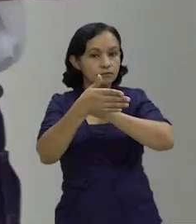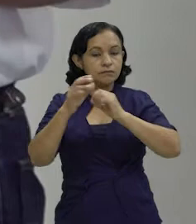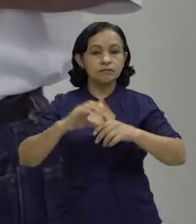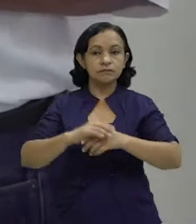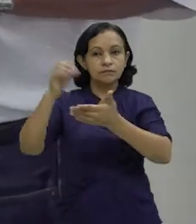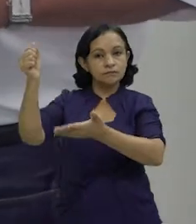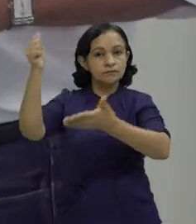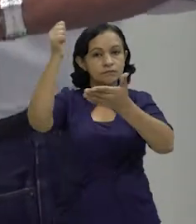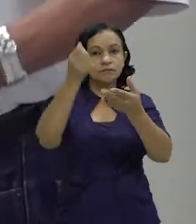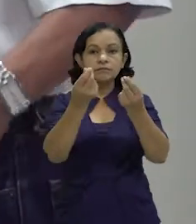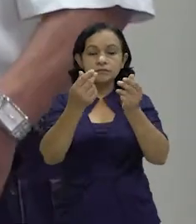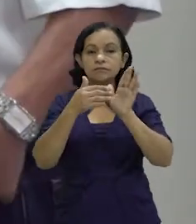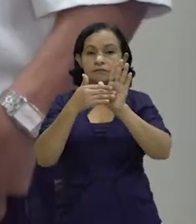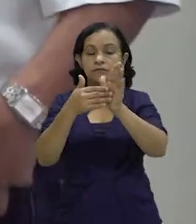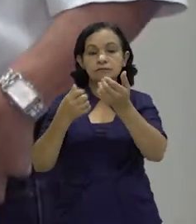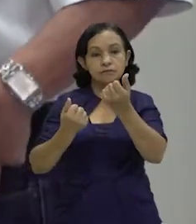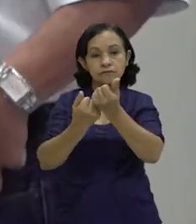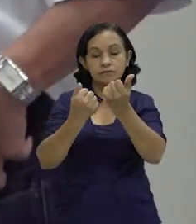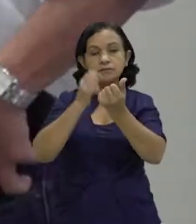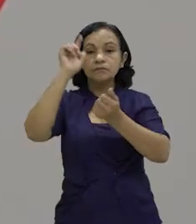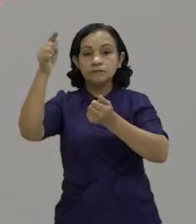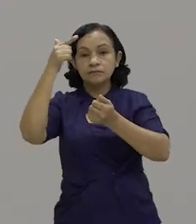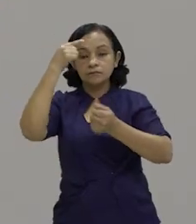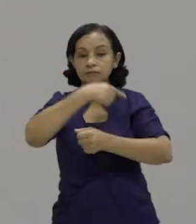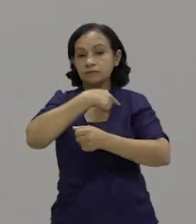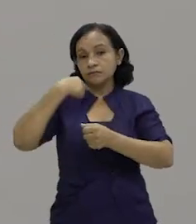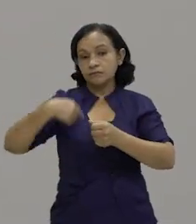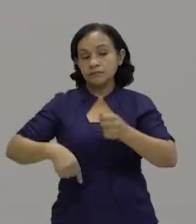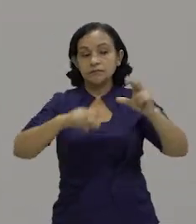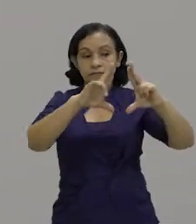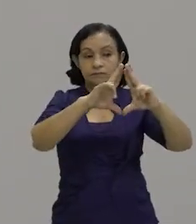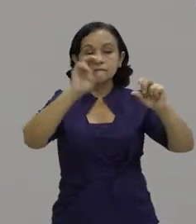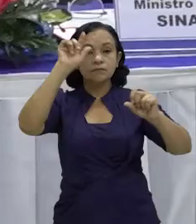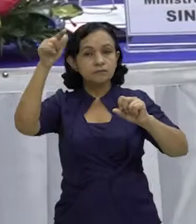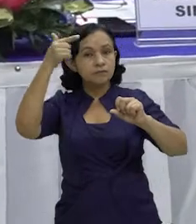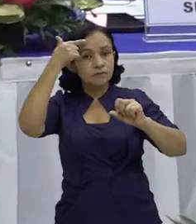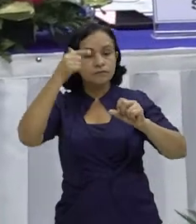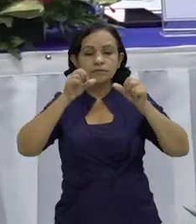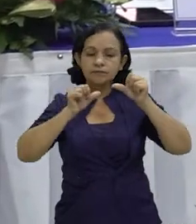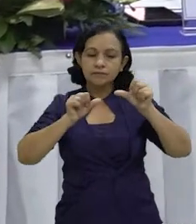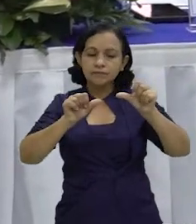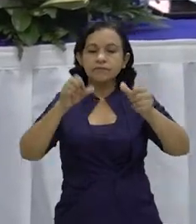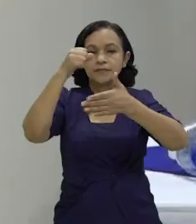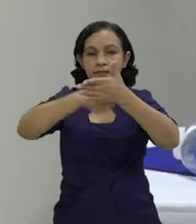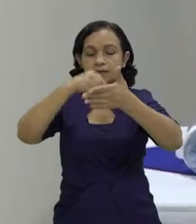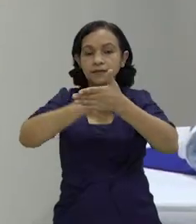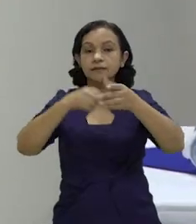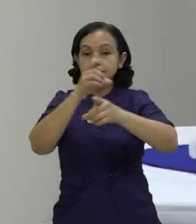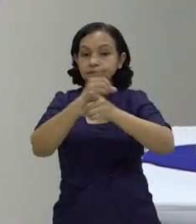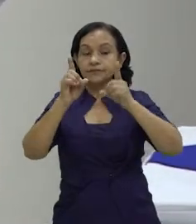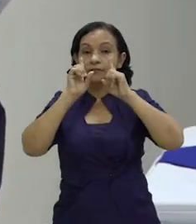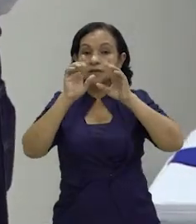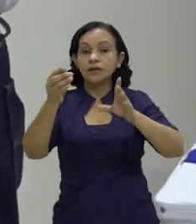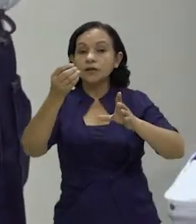El desembolso es una muestra de solidaridad del gobierno de Taiwán al gobierno de Nicaragua a fin de continuar con el esfuerzo